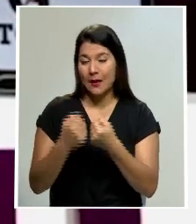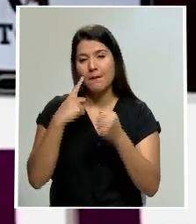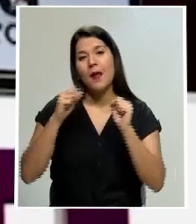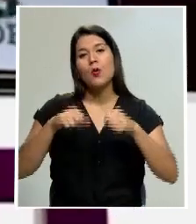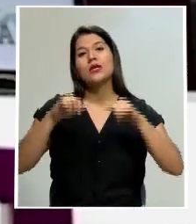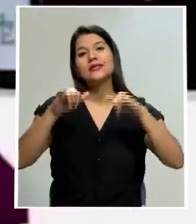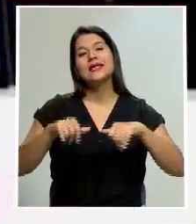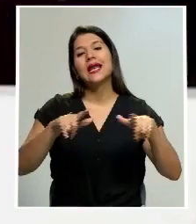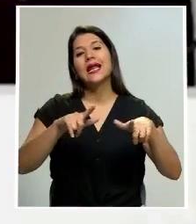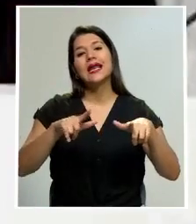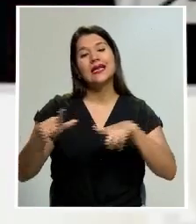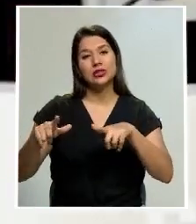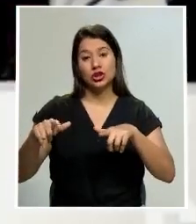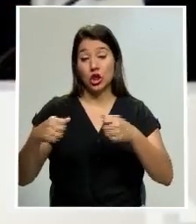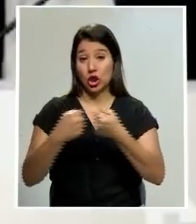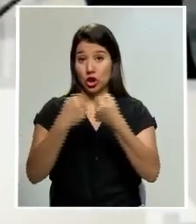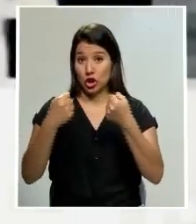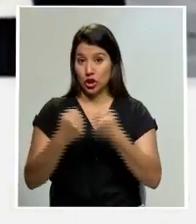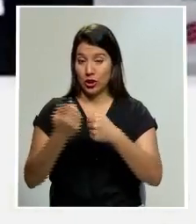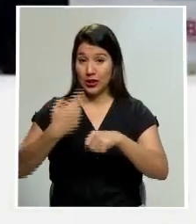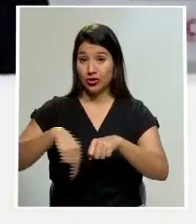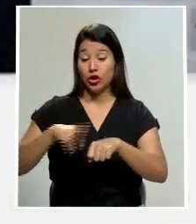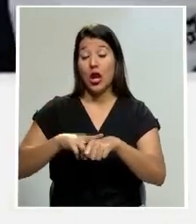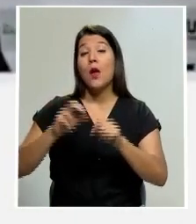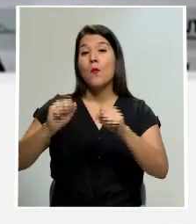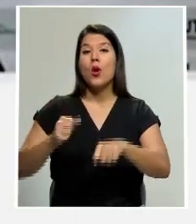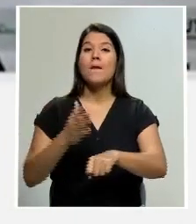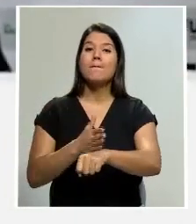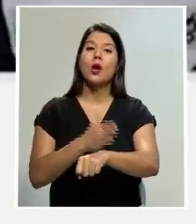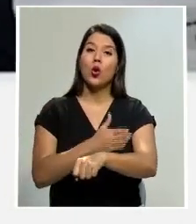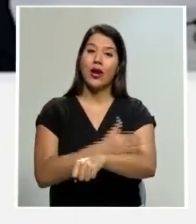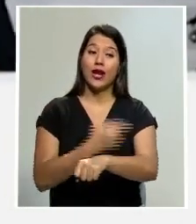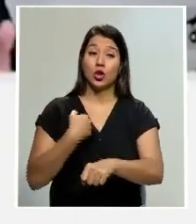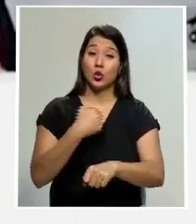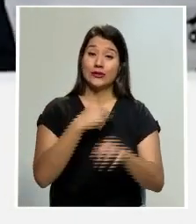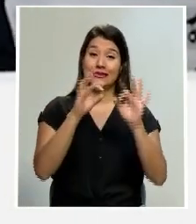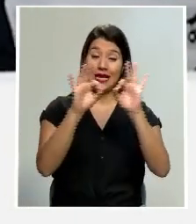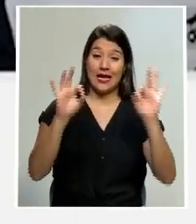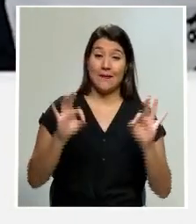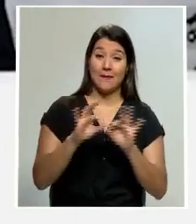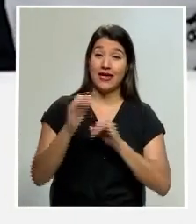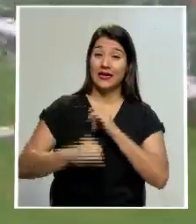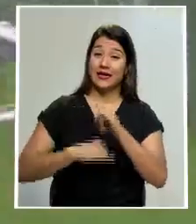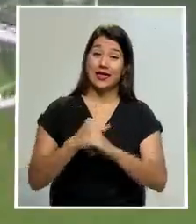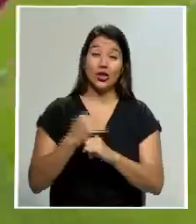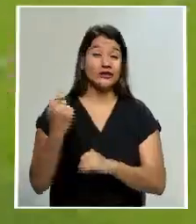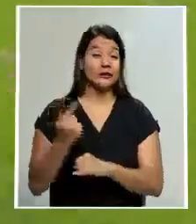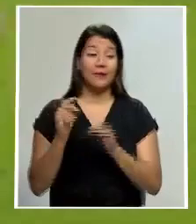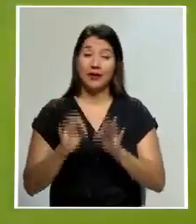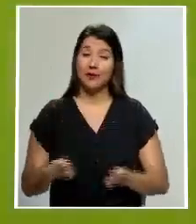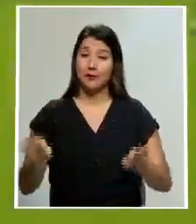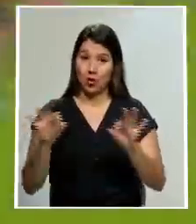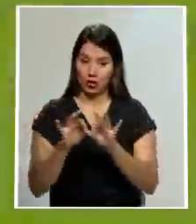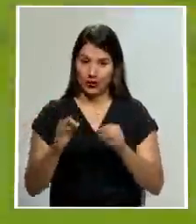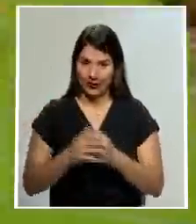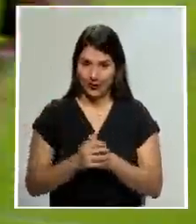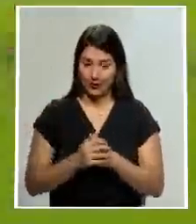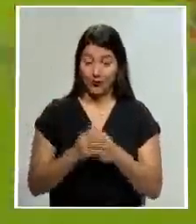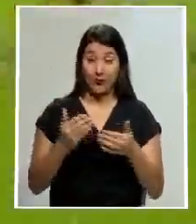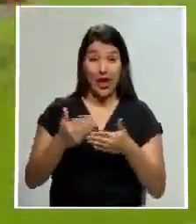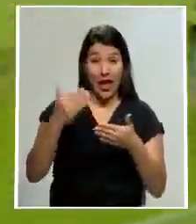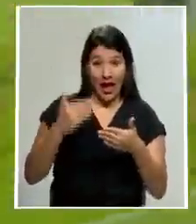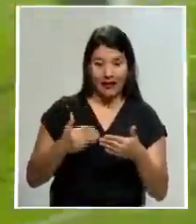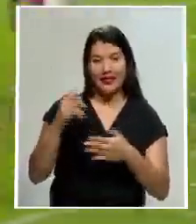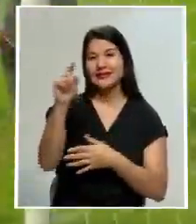torneo nacional y mejorar la imagen a nivel internacional que siempre es importante y muy valioso. De cara a la pretemporada, igualmente